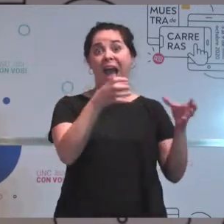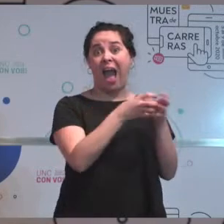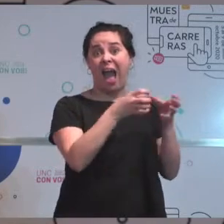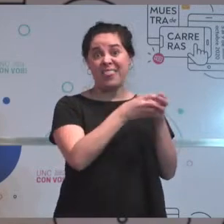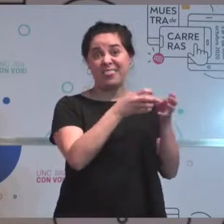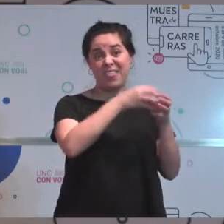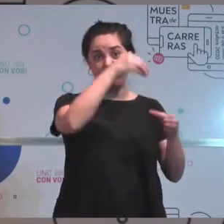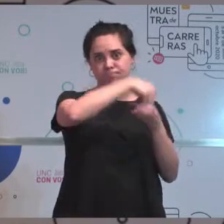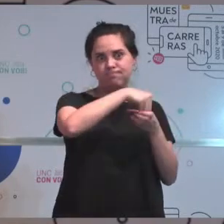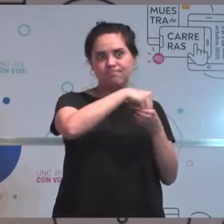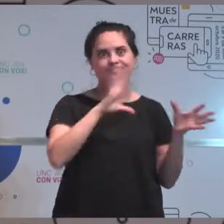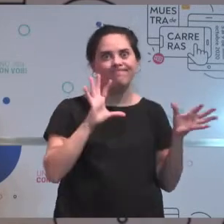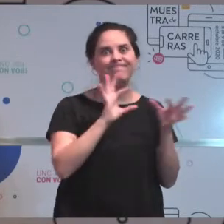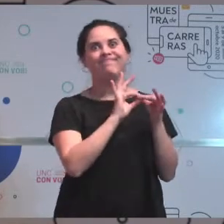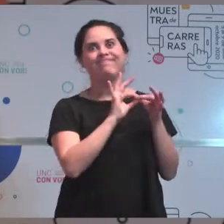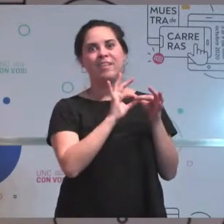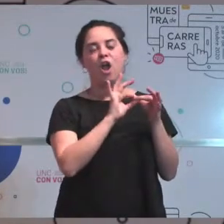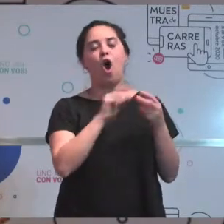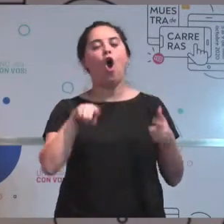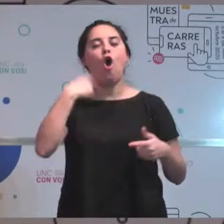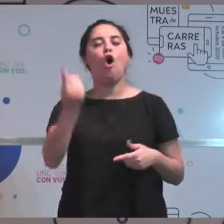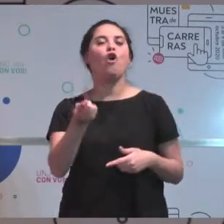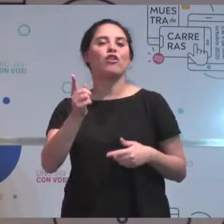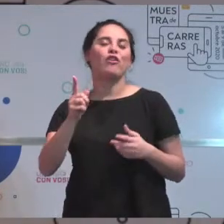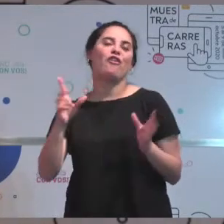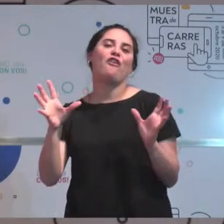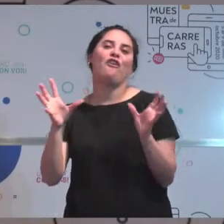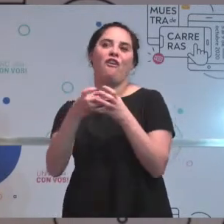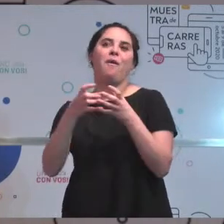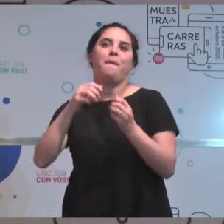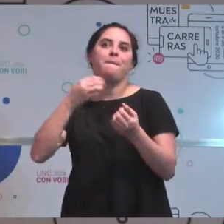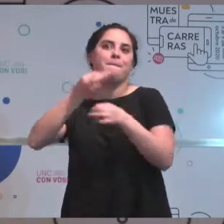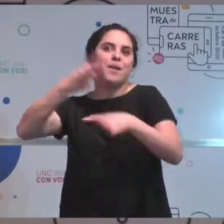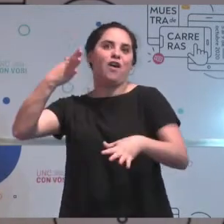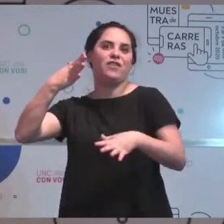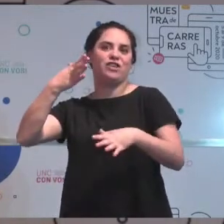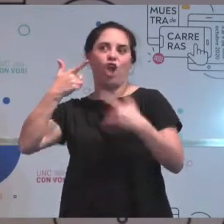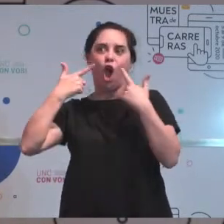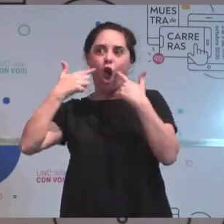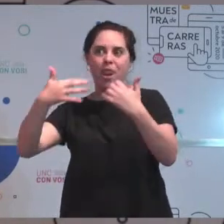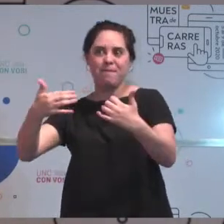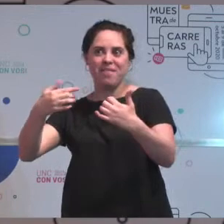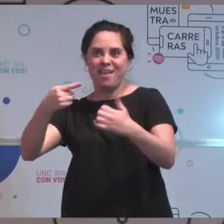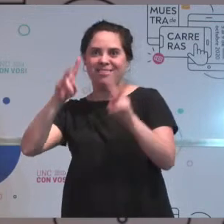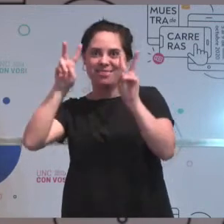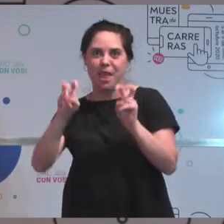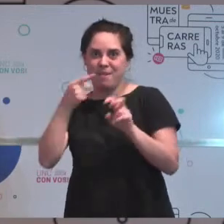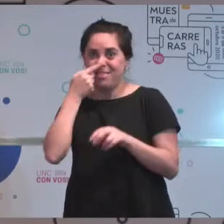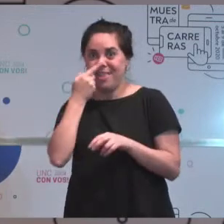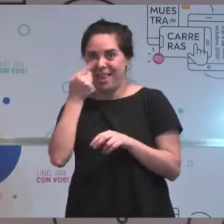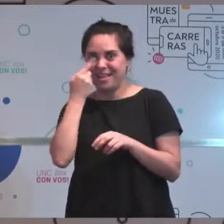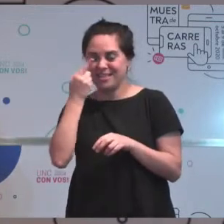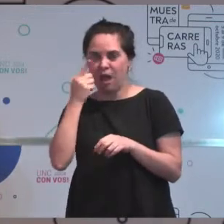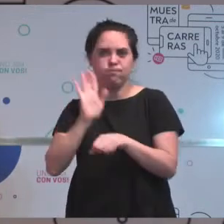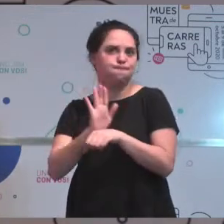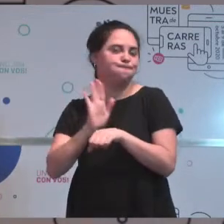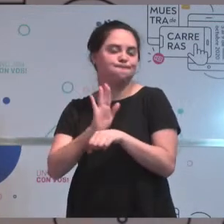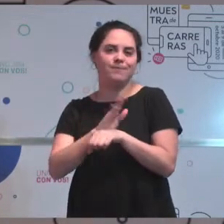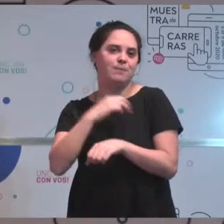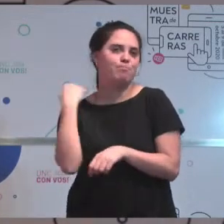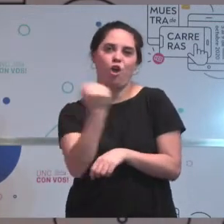profesión, explorar en alguna investigación de un tema que me interese, son como puntos que